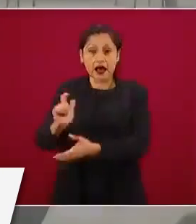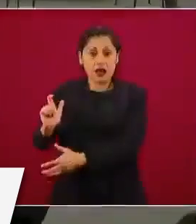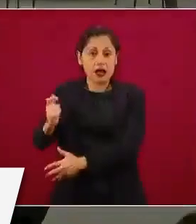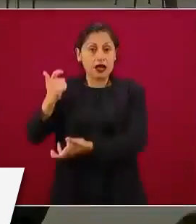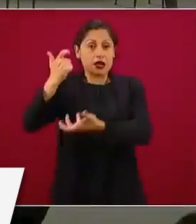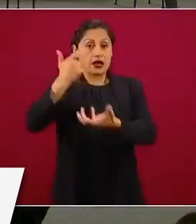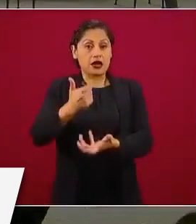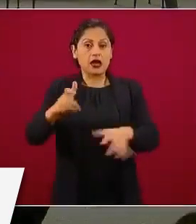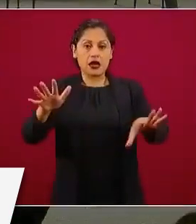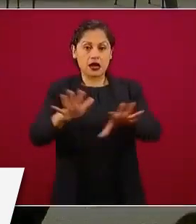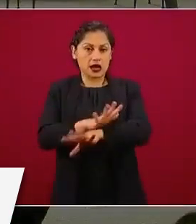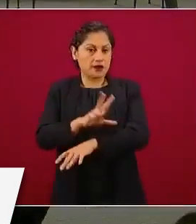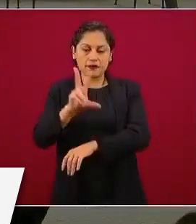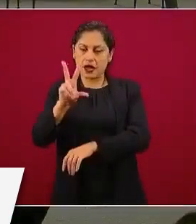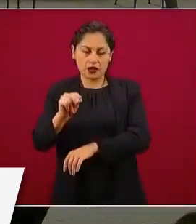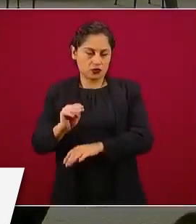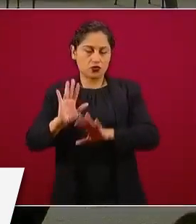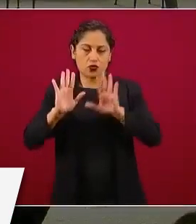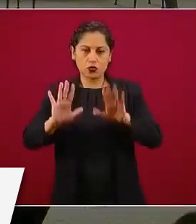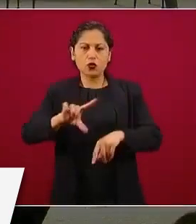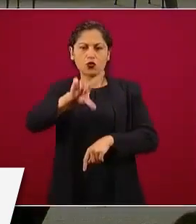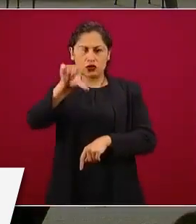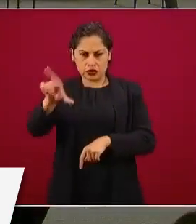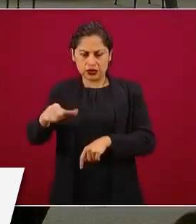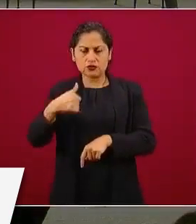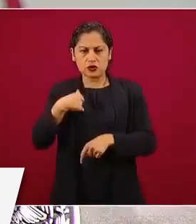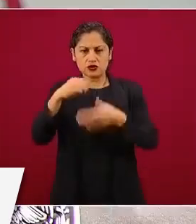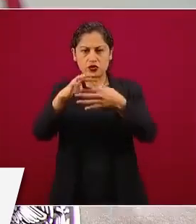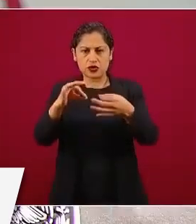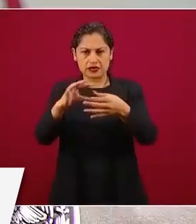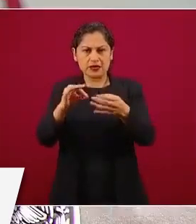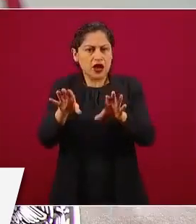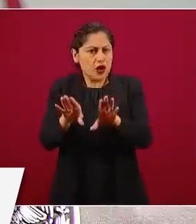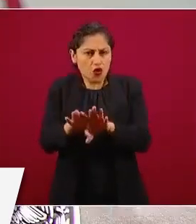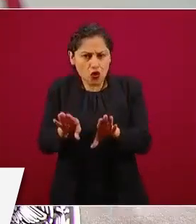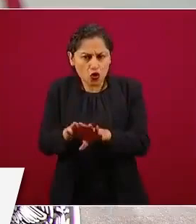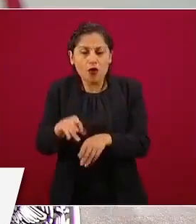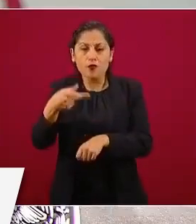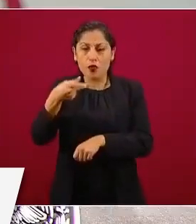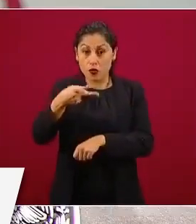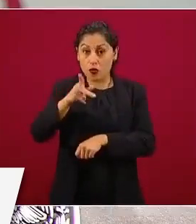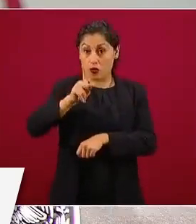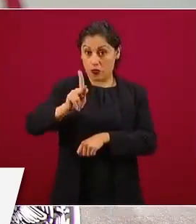tener un cambio de composición que explicaré en un segundo, pero el compromiso del Estado no está retirando.